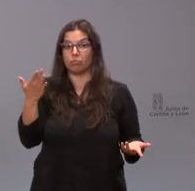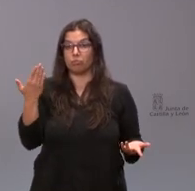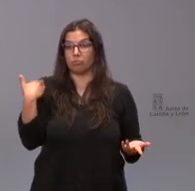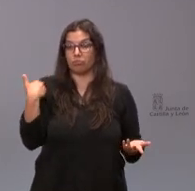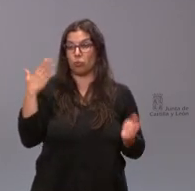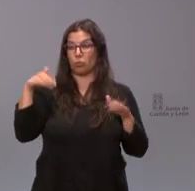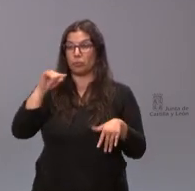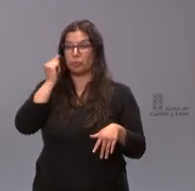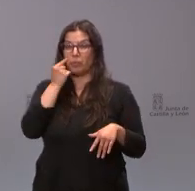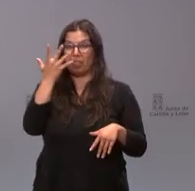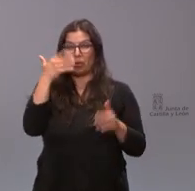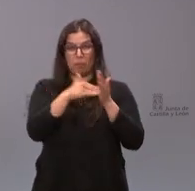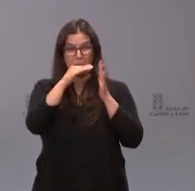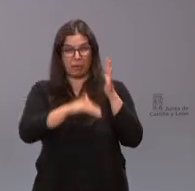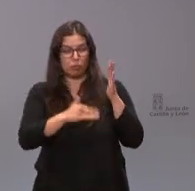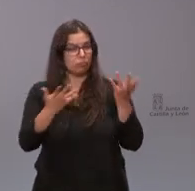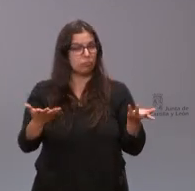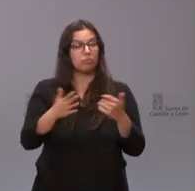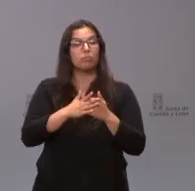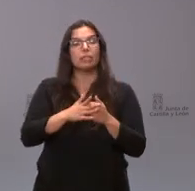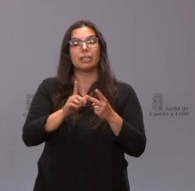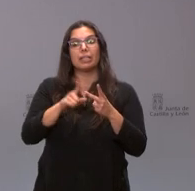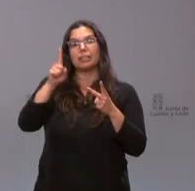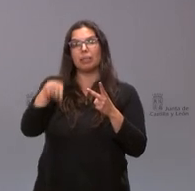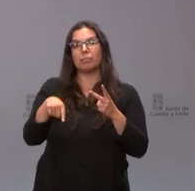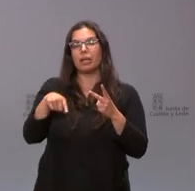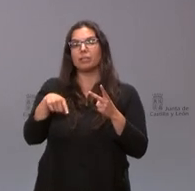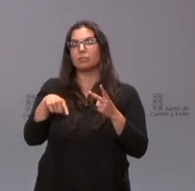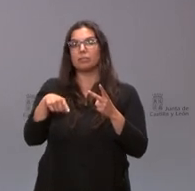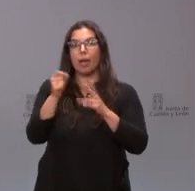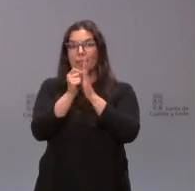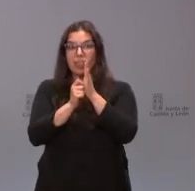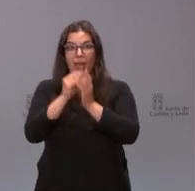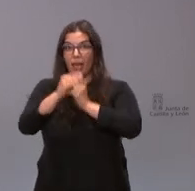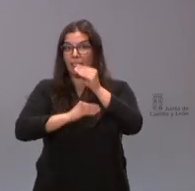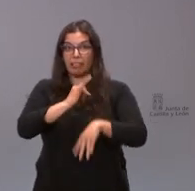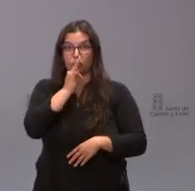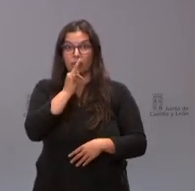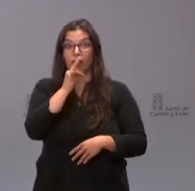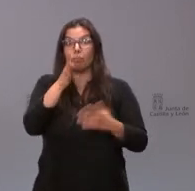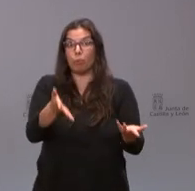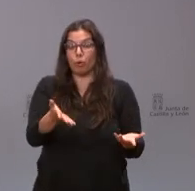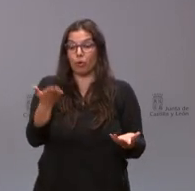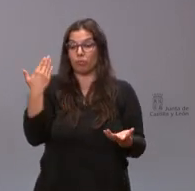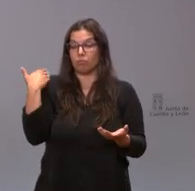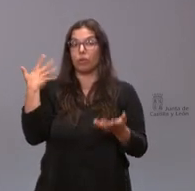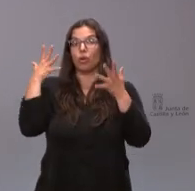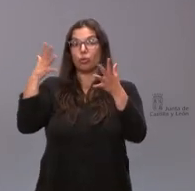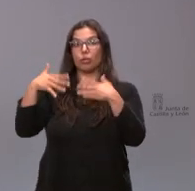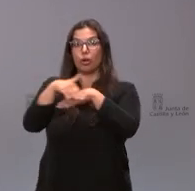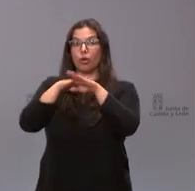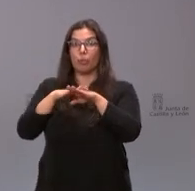informaciones y luego si no van a tomar todavía ninguna medida porque en el consejo de gobierno aparece eso de la